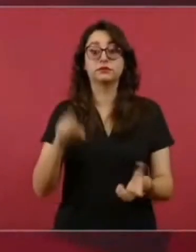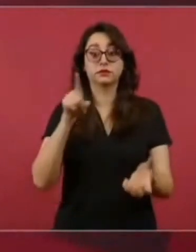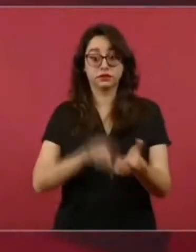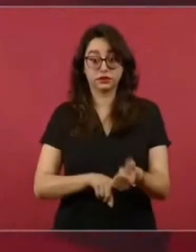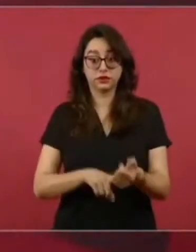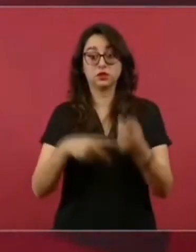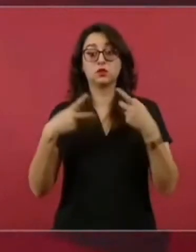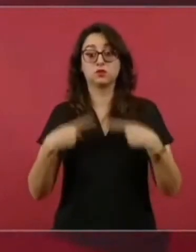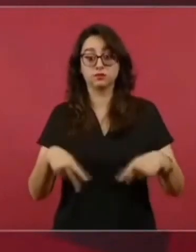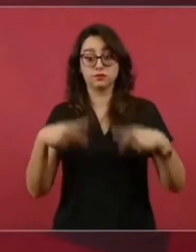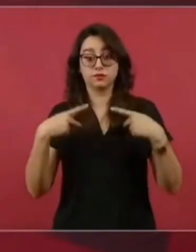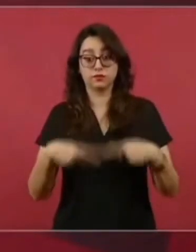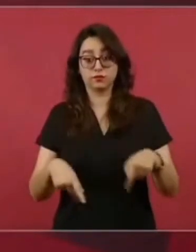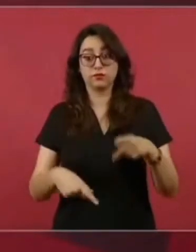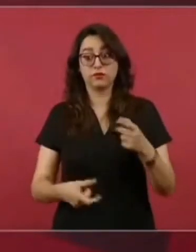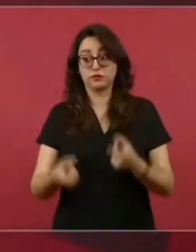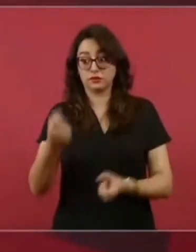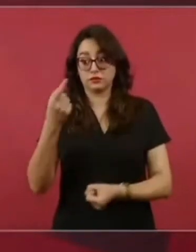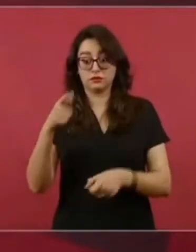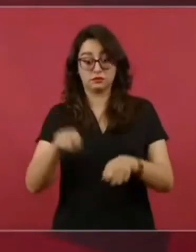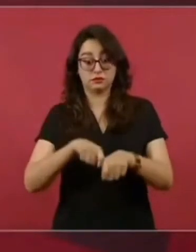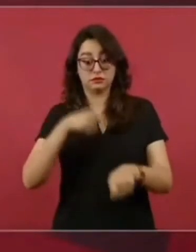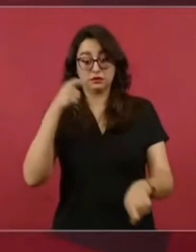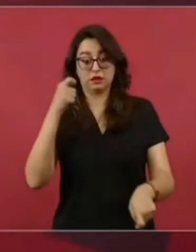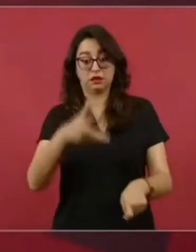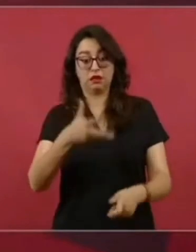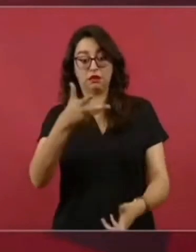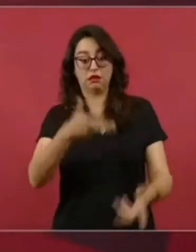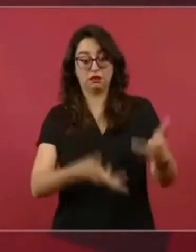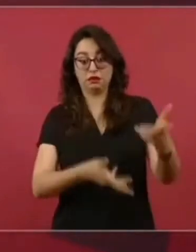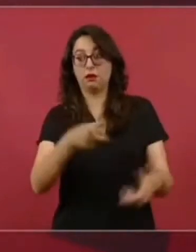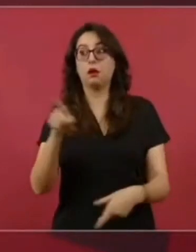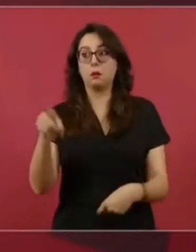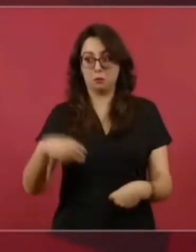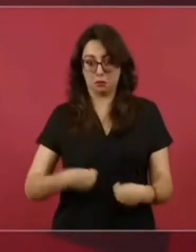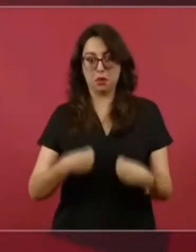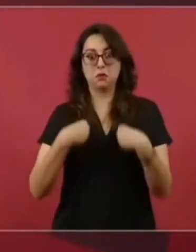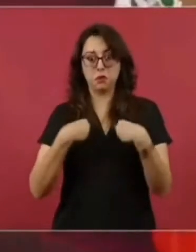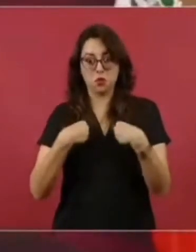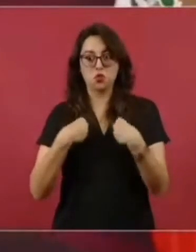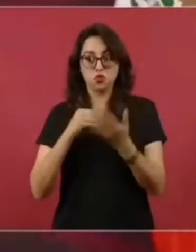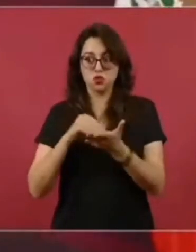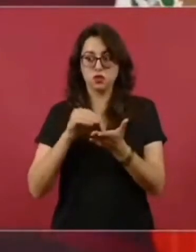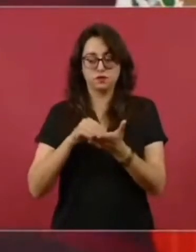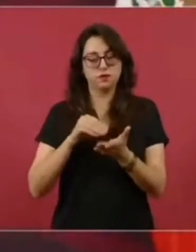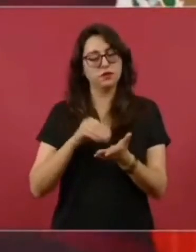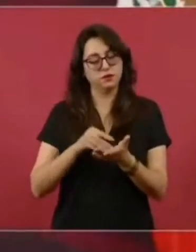como a las autoridades responsables.